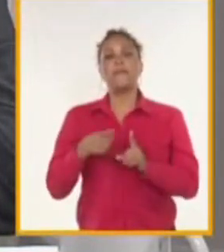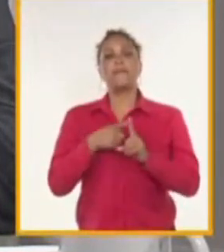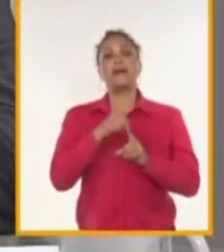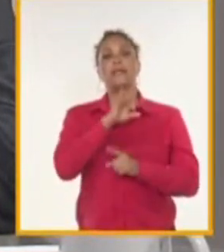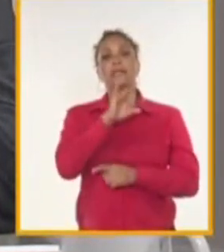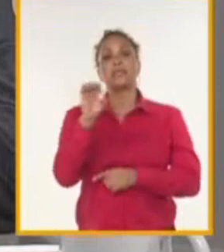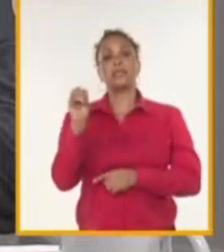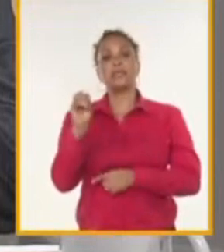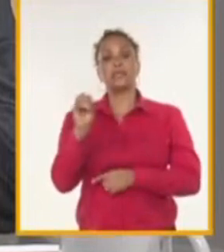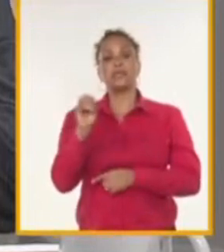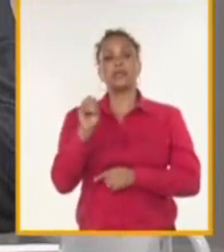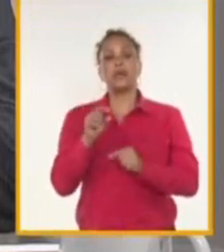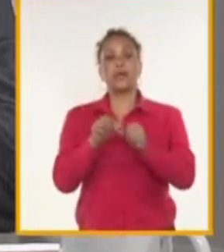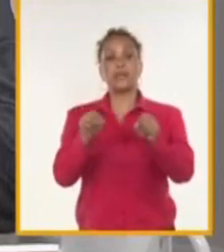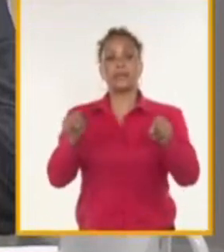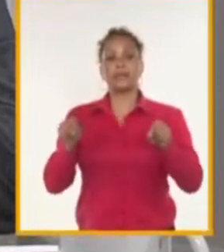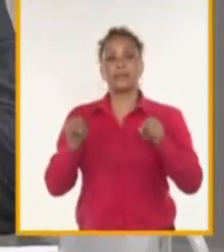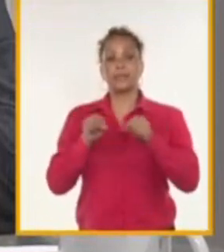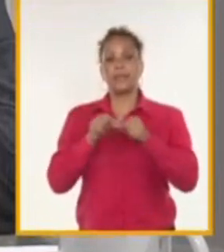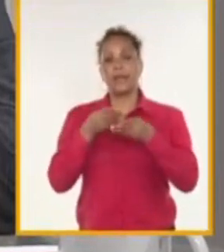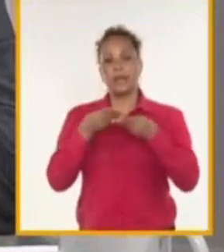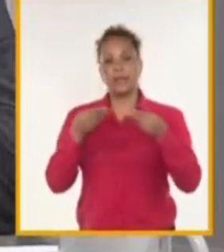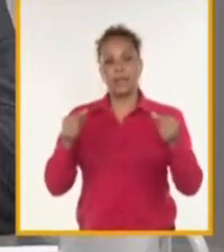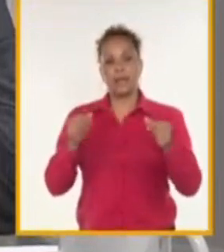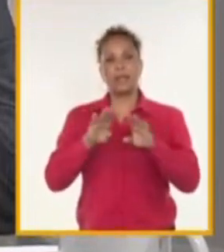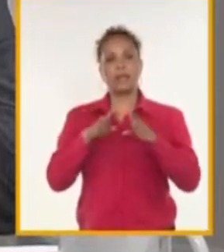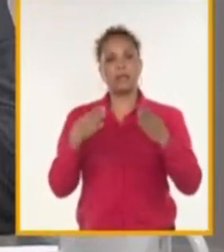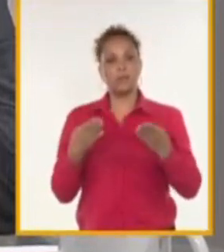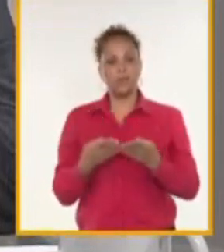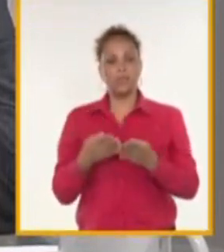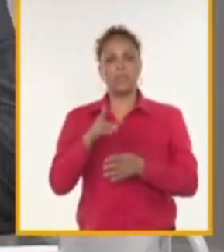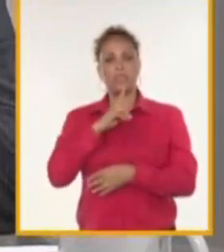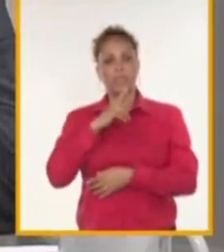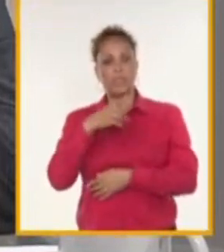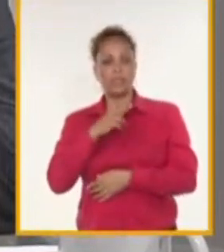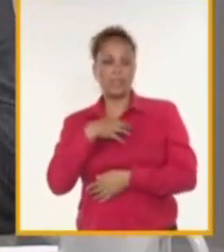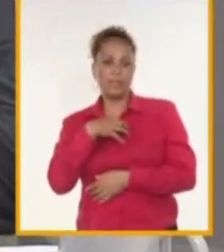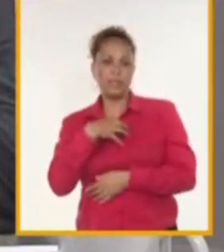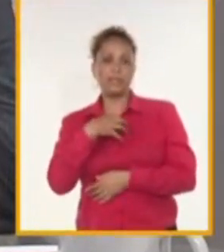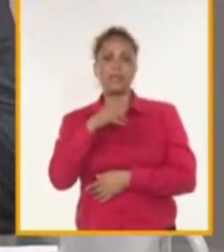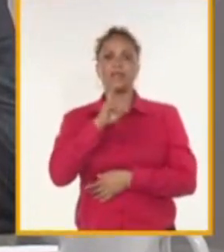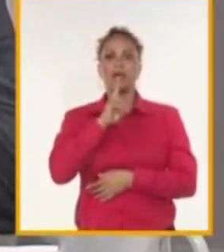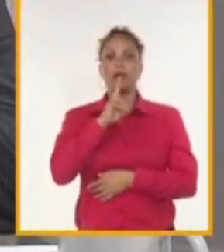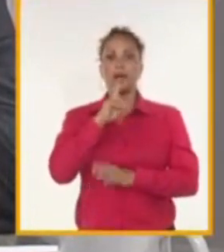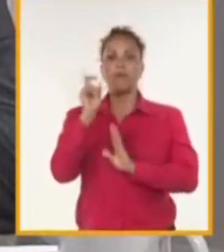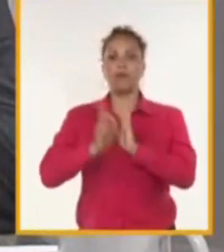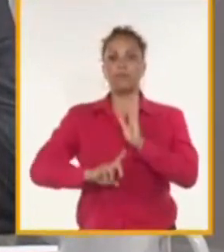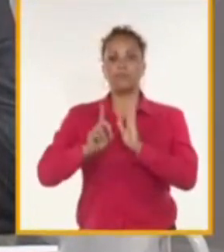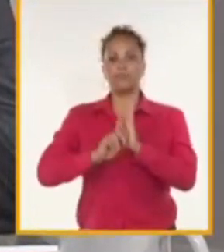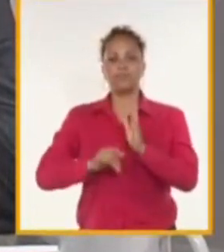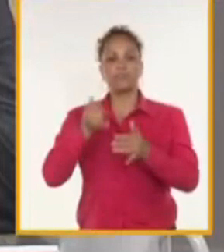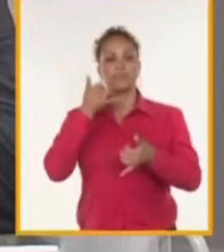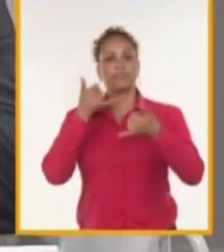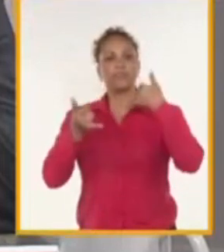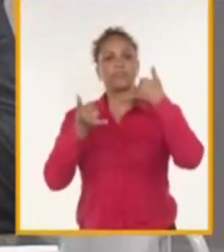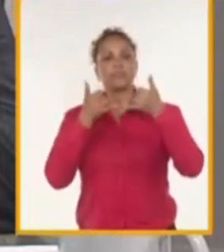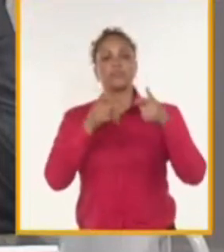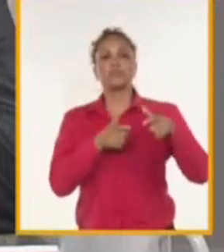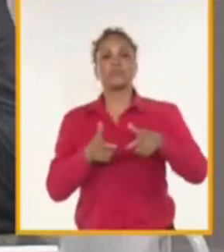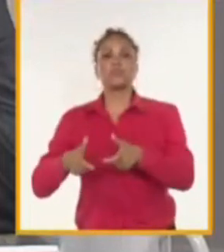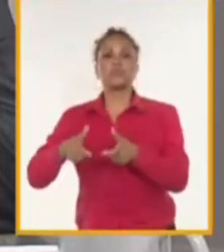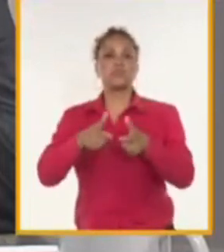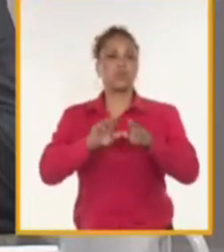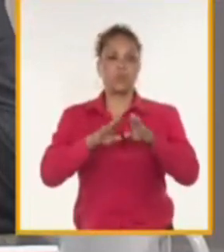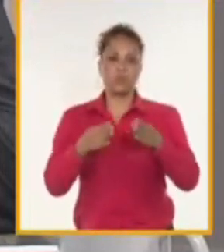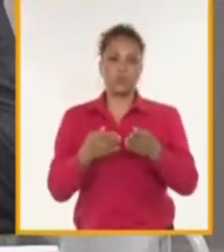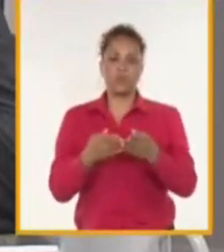urbanizadas, todas además que cuentan con la infraestructura de agua, electricidad, comunicaciones, tratamiento de residuales y un conjunto